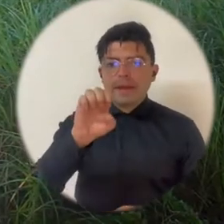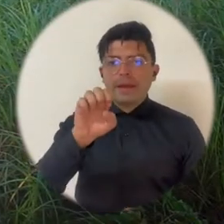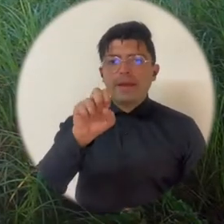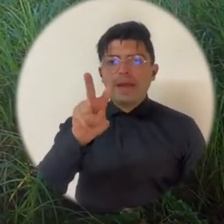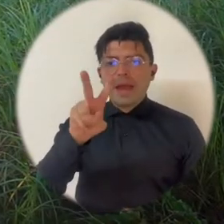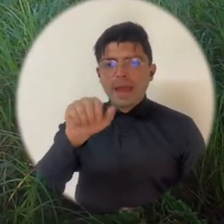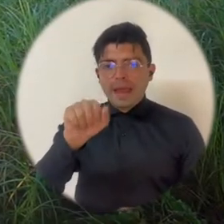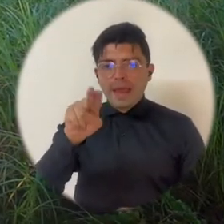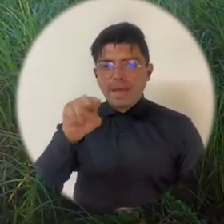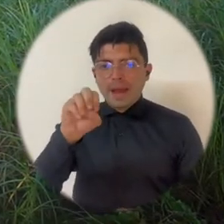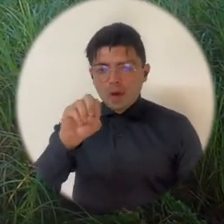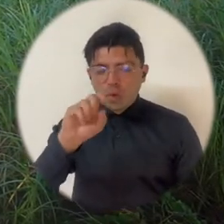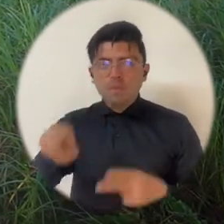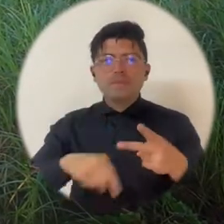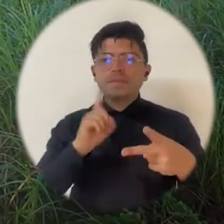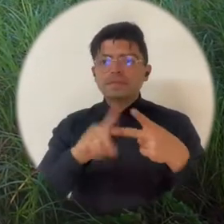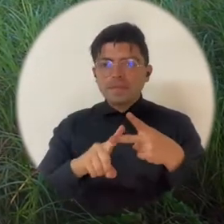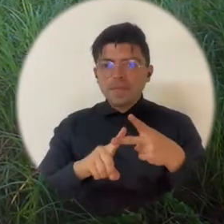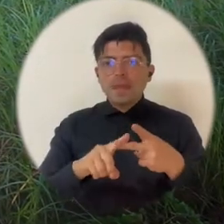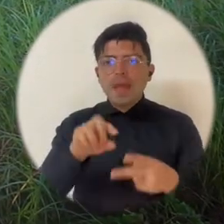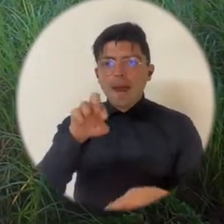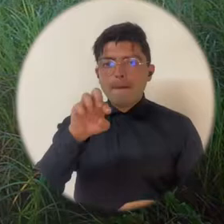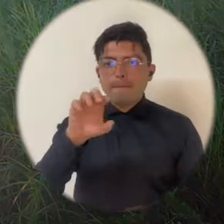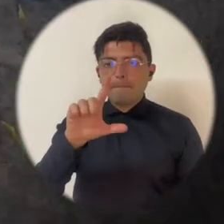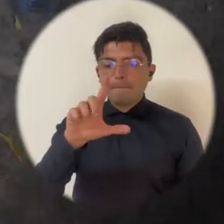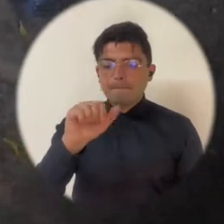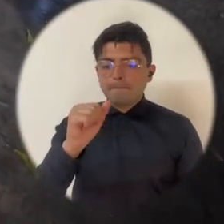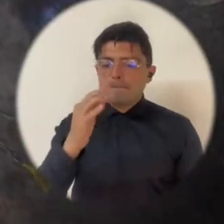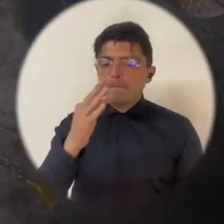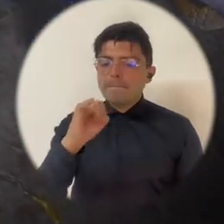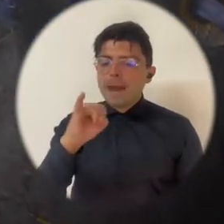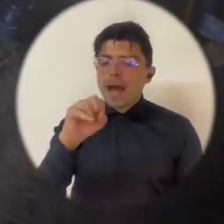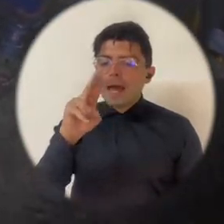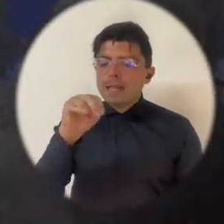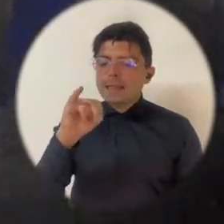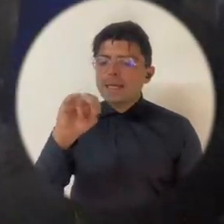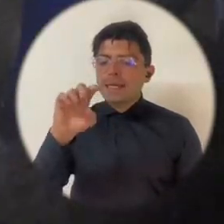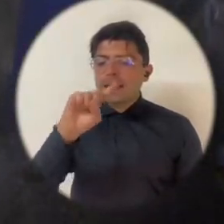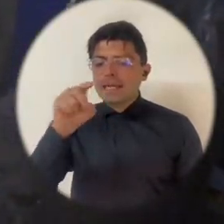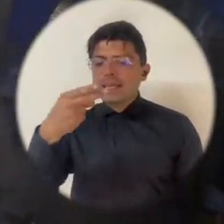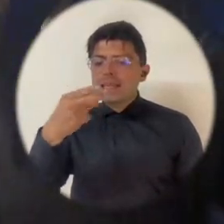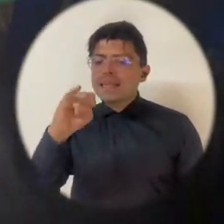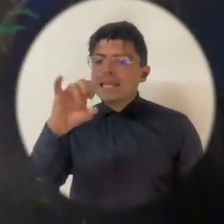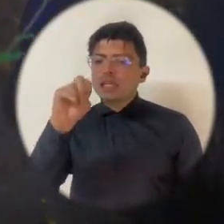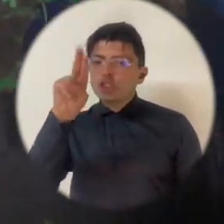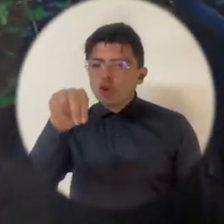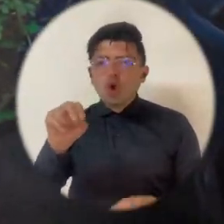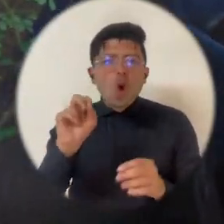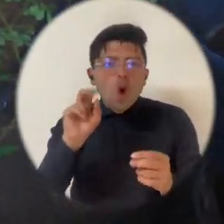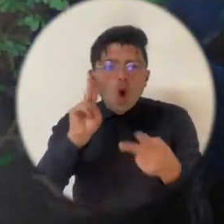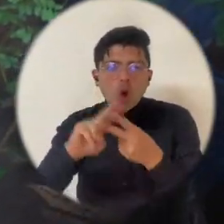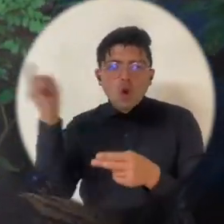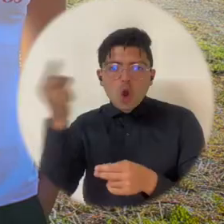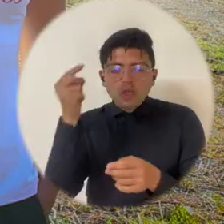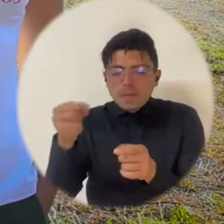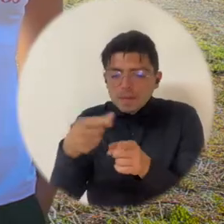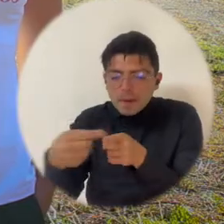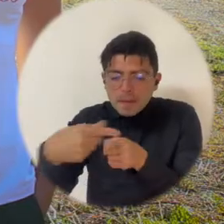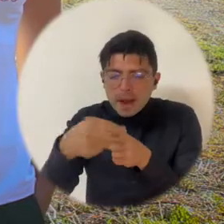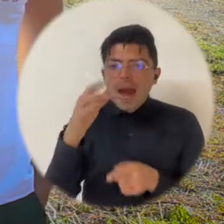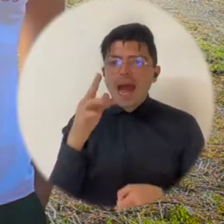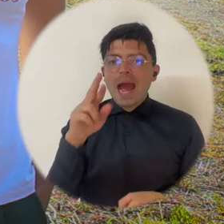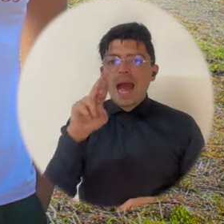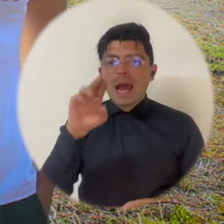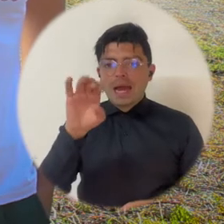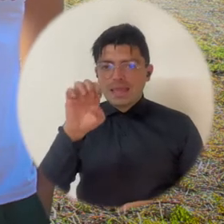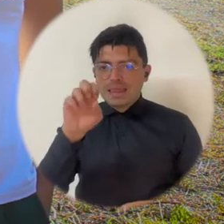entre ellos el ébano, tenemos el platinicium, conocido popularmente como trébol. Puede